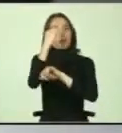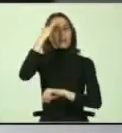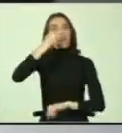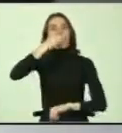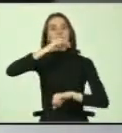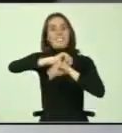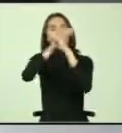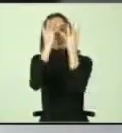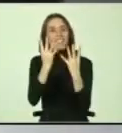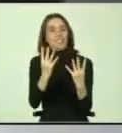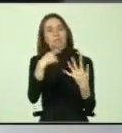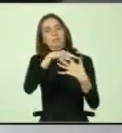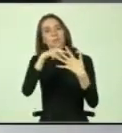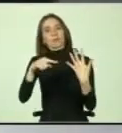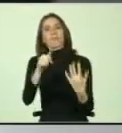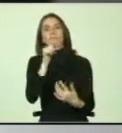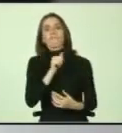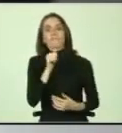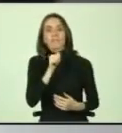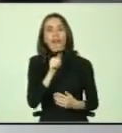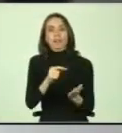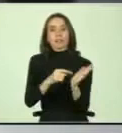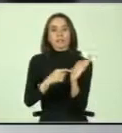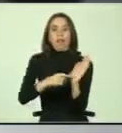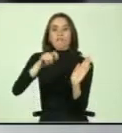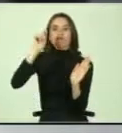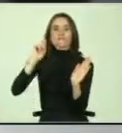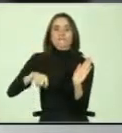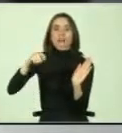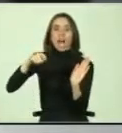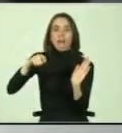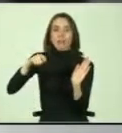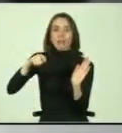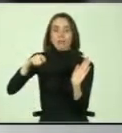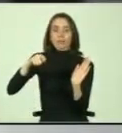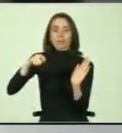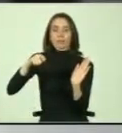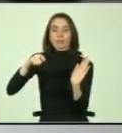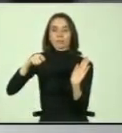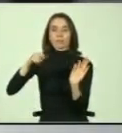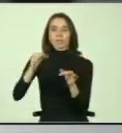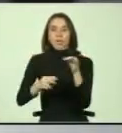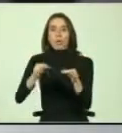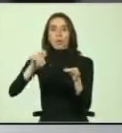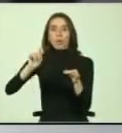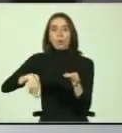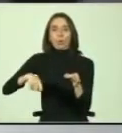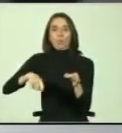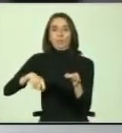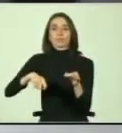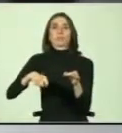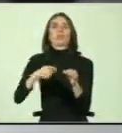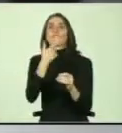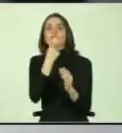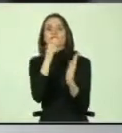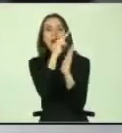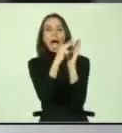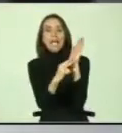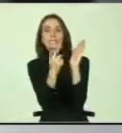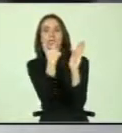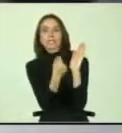etc. La falta de dictación de fallos por parte de los jueces en lo que se llama lenguaje fácil